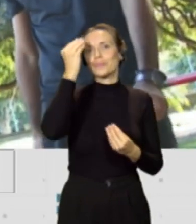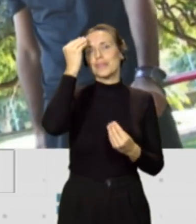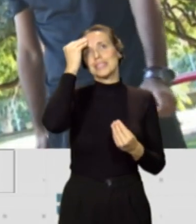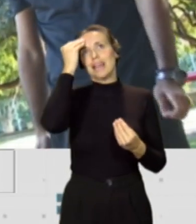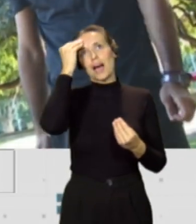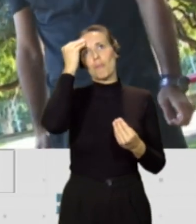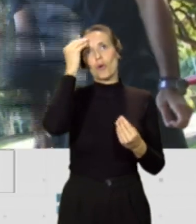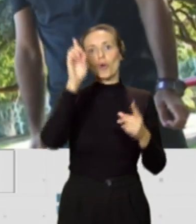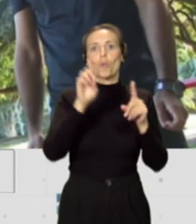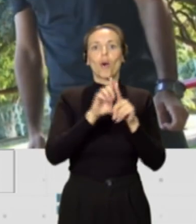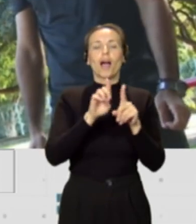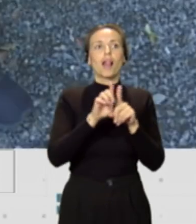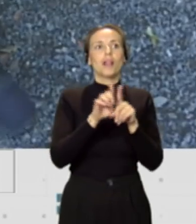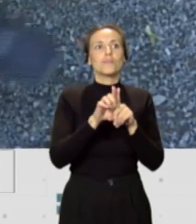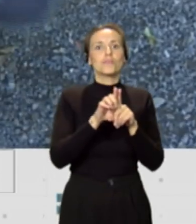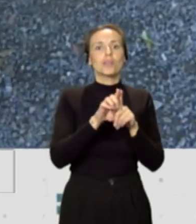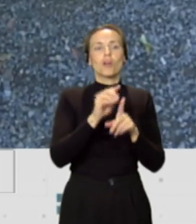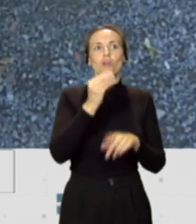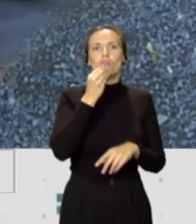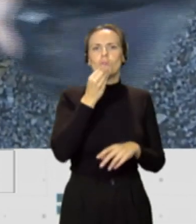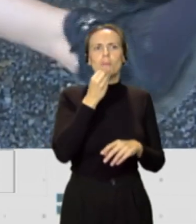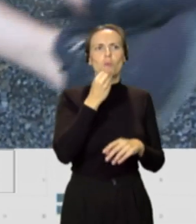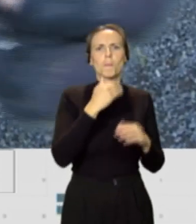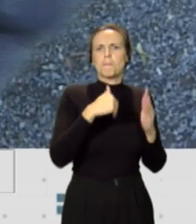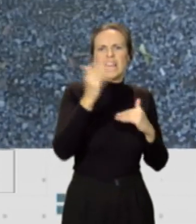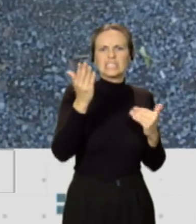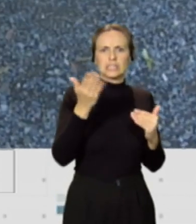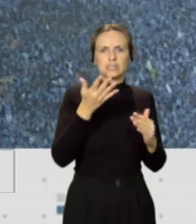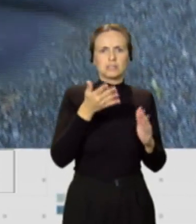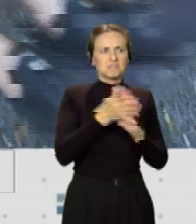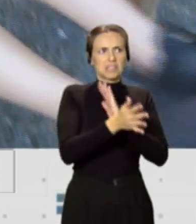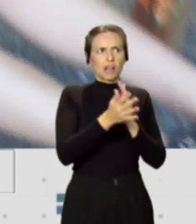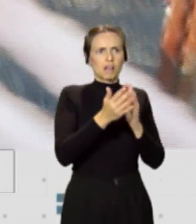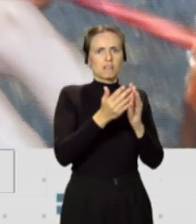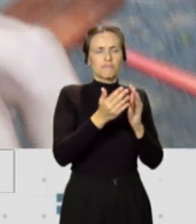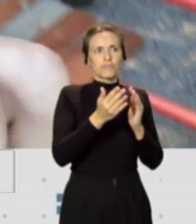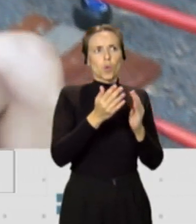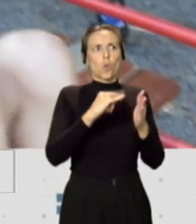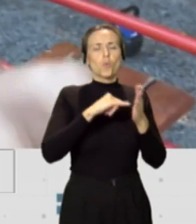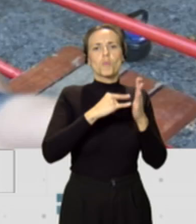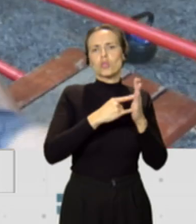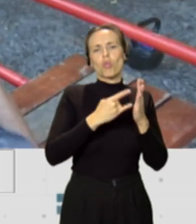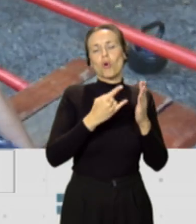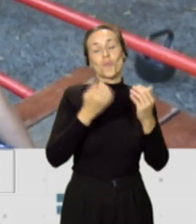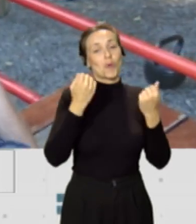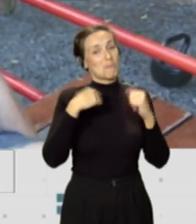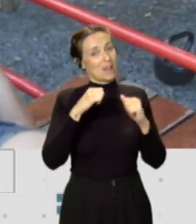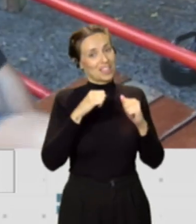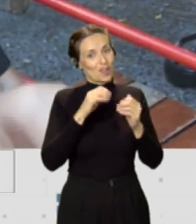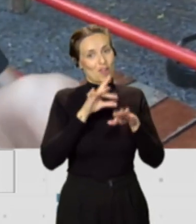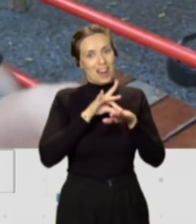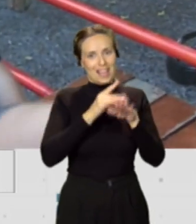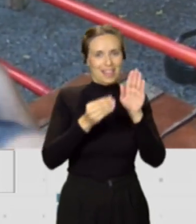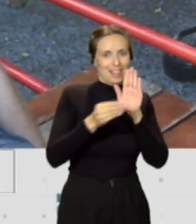de la, comemos más de lo que debemos. Introducimos un método muy práctico en la guía que es el